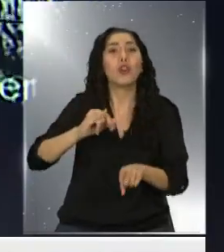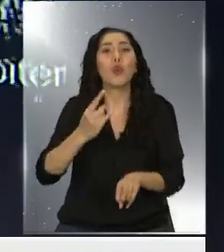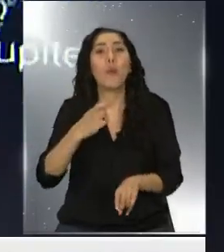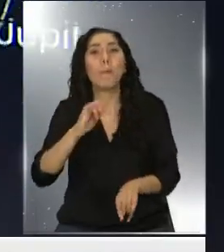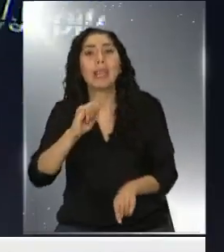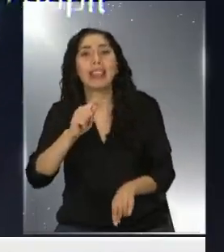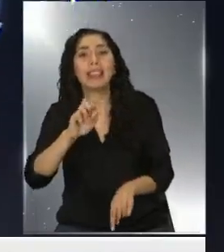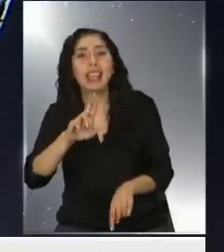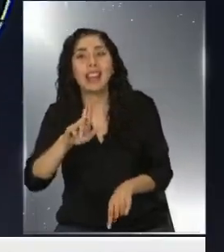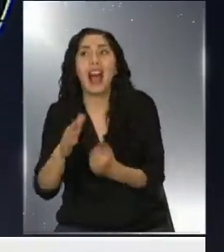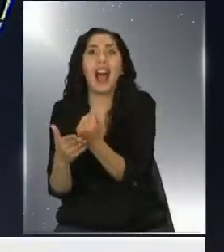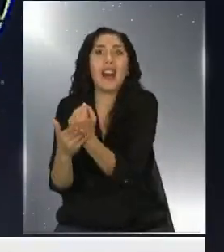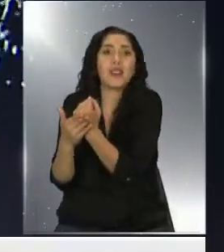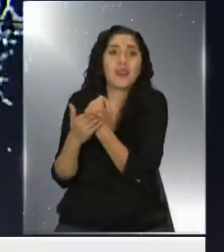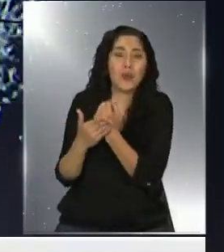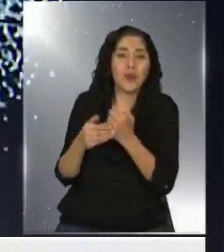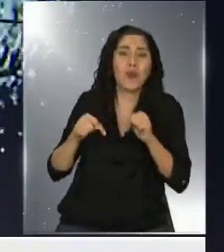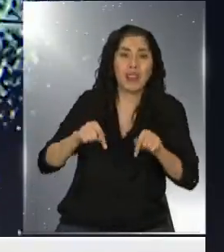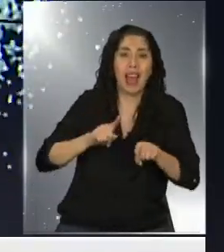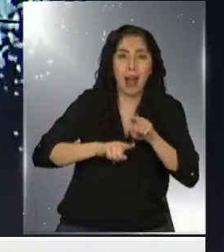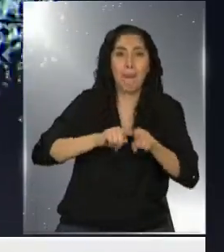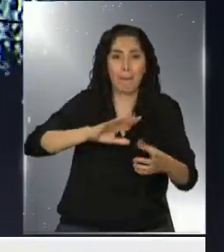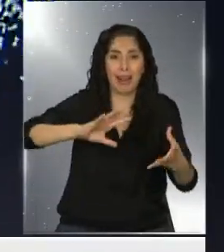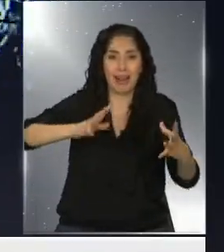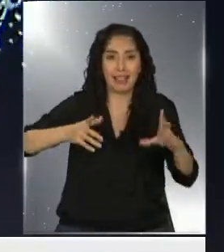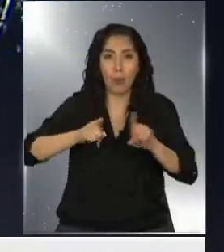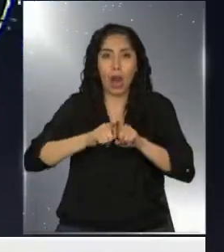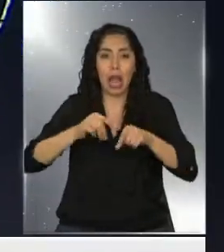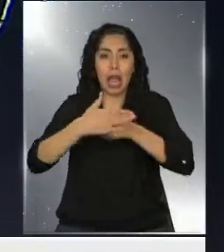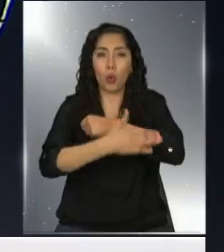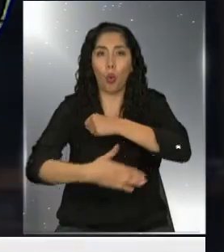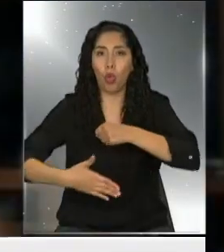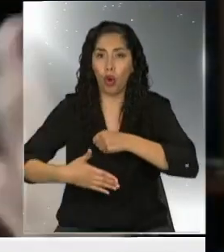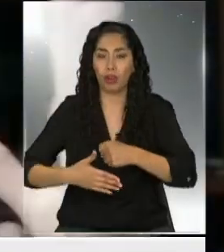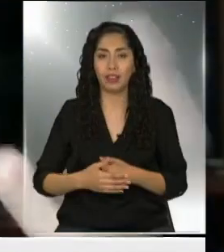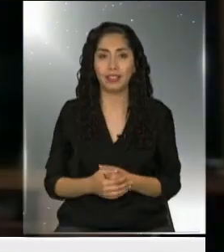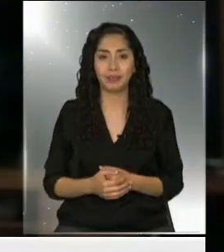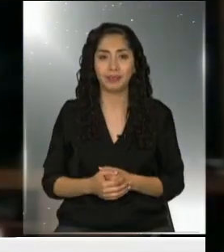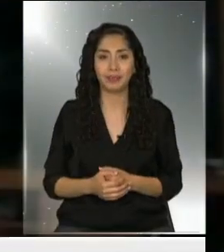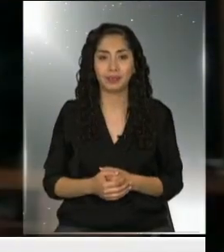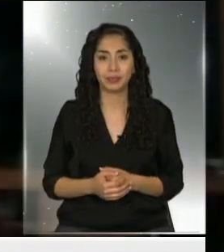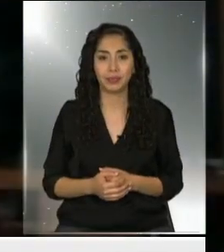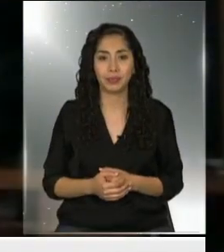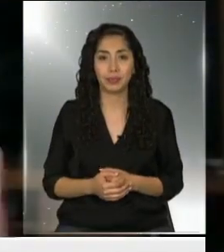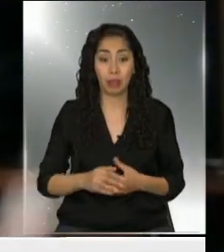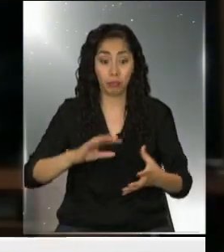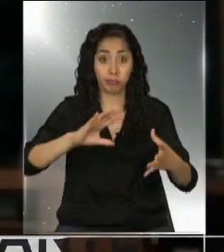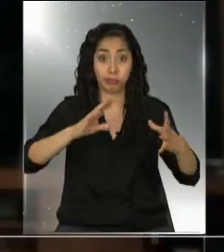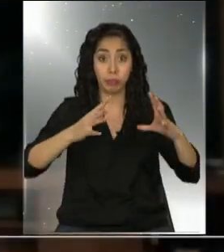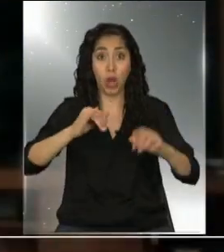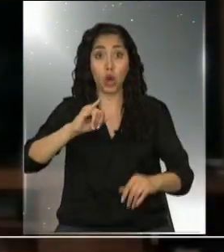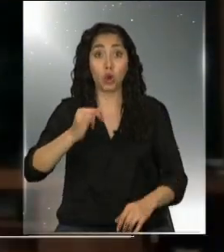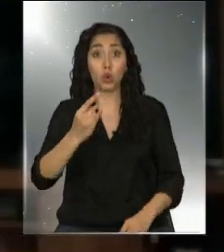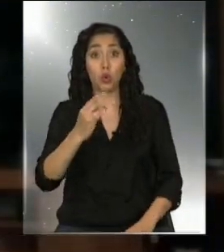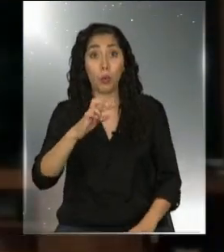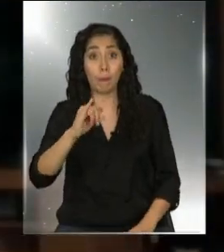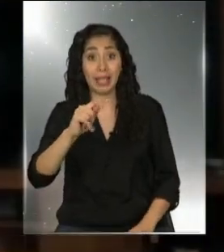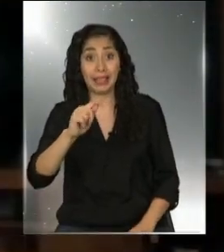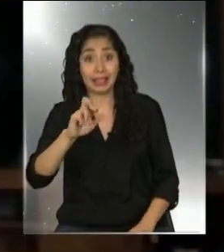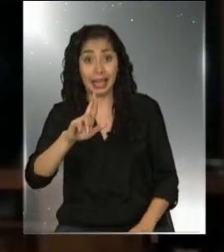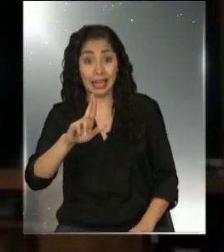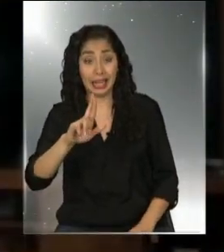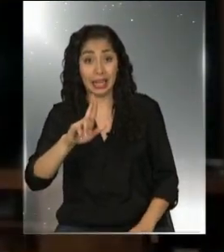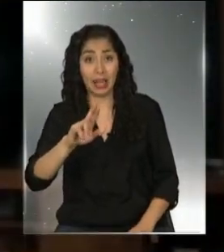nosotros, o de escudo, la describió mucho mejor que yo, un astrónoma. Debido al gran tamaño de Júpiter y, por ende, una mayor gravedad,